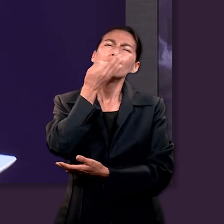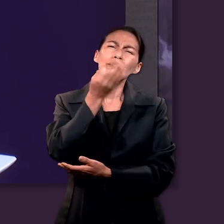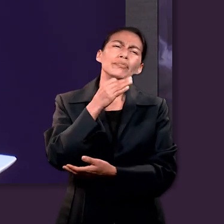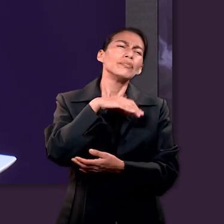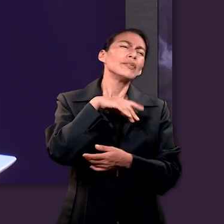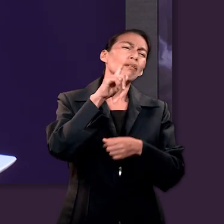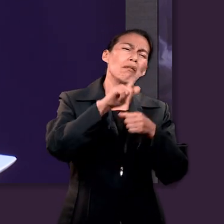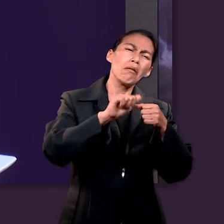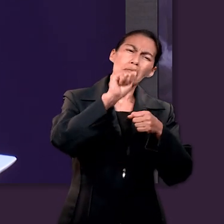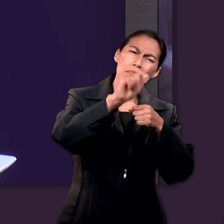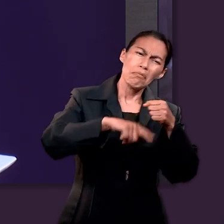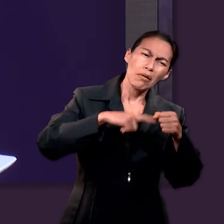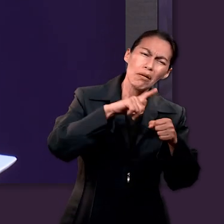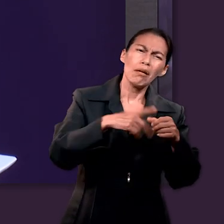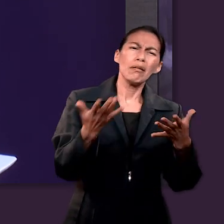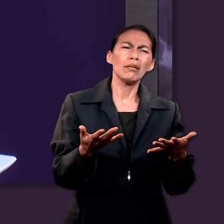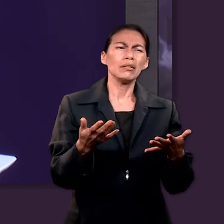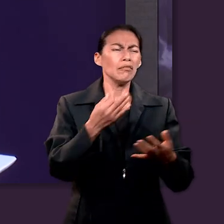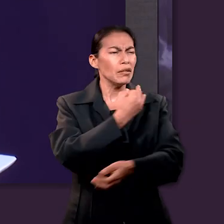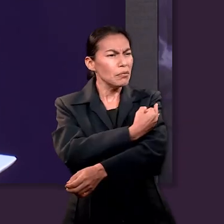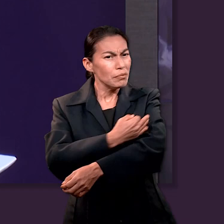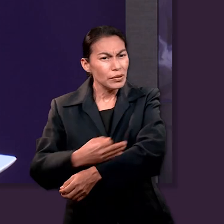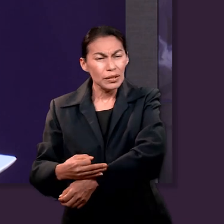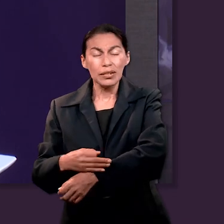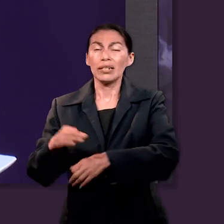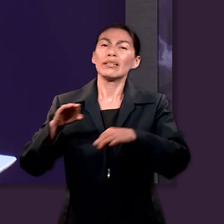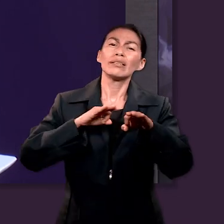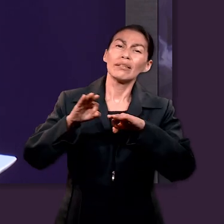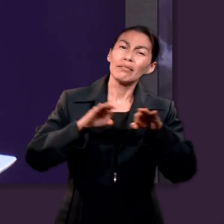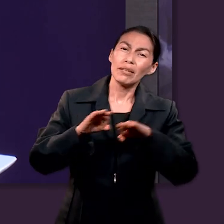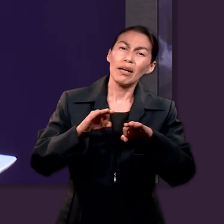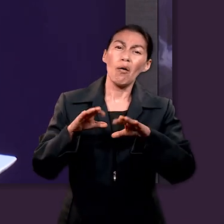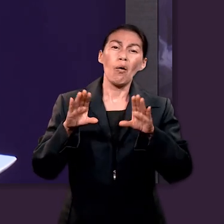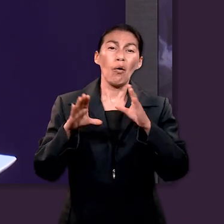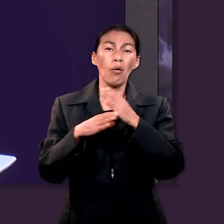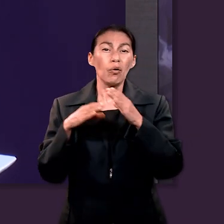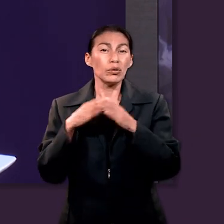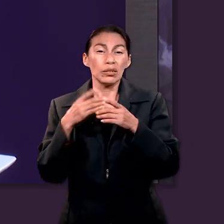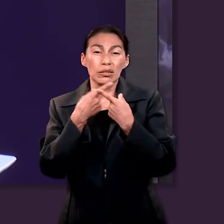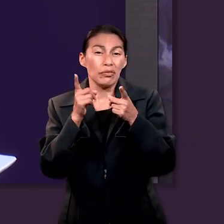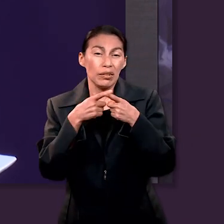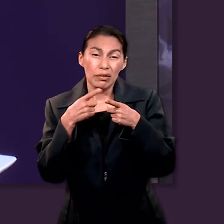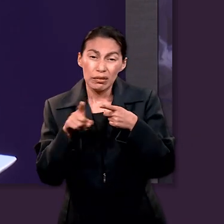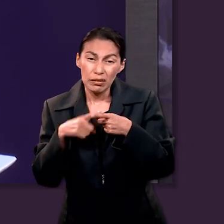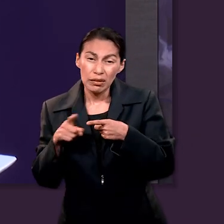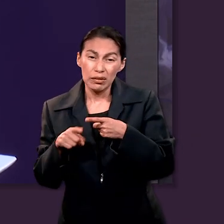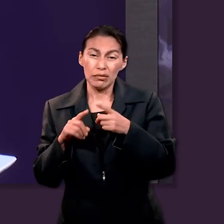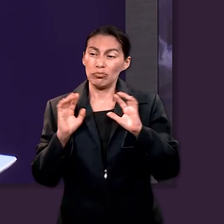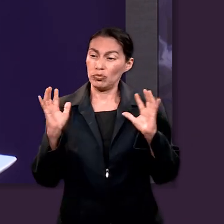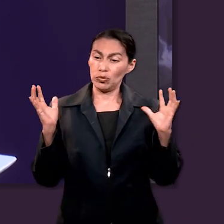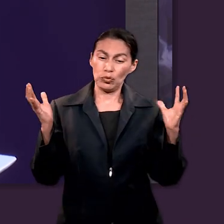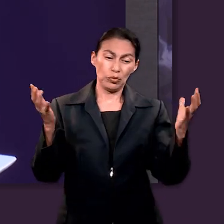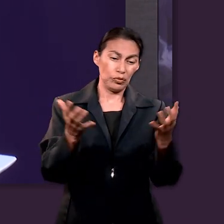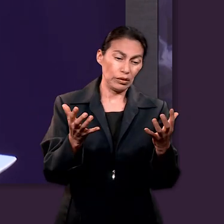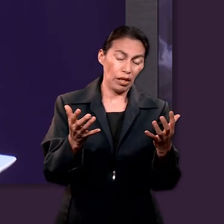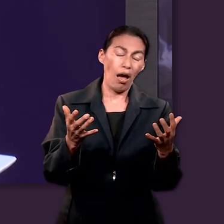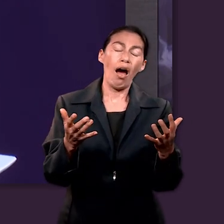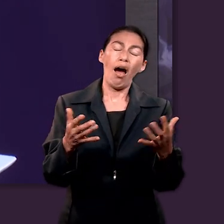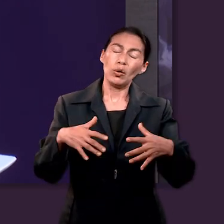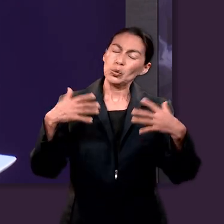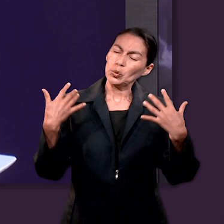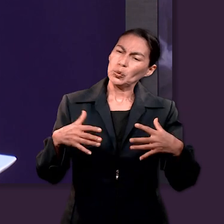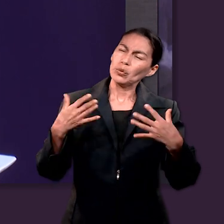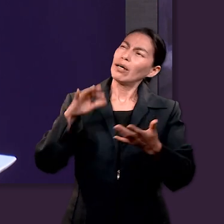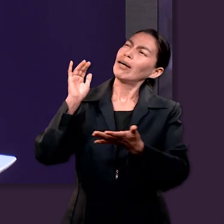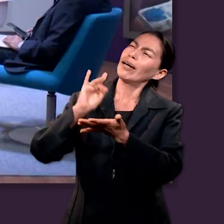naturaleza, cuando vemos a nuestra familia, vemos la oportunidad que Dios nos da de estudiar, de tener un trabajo. Cuando vemos las cosas que tenemos a nuestro